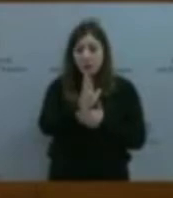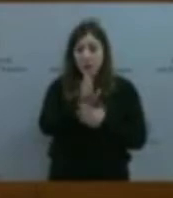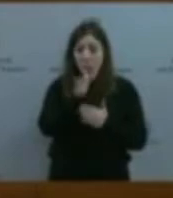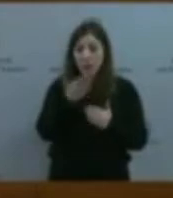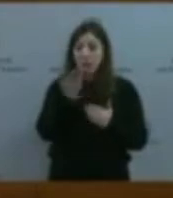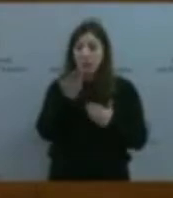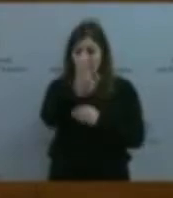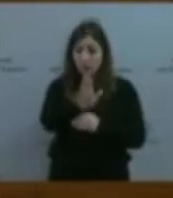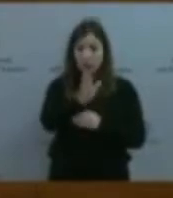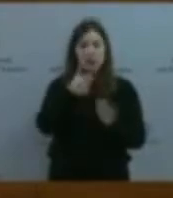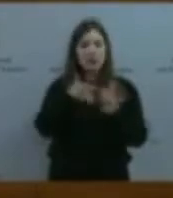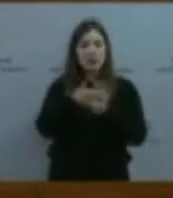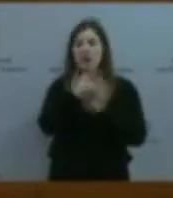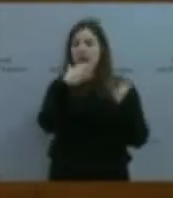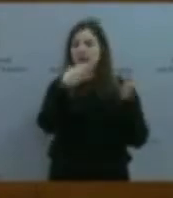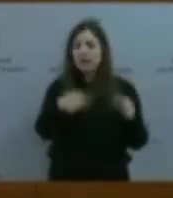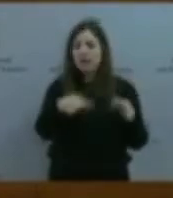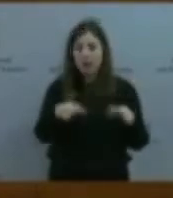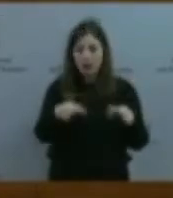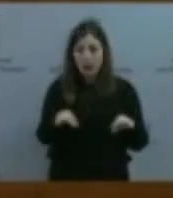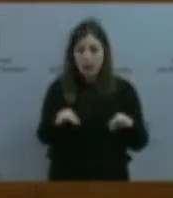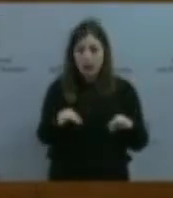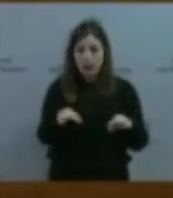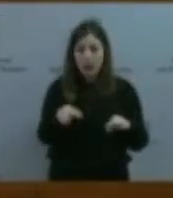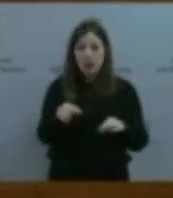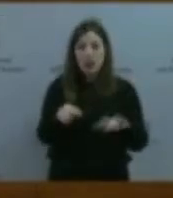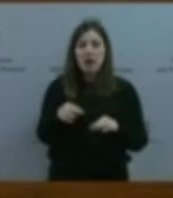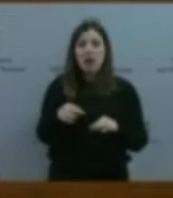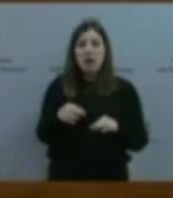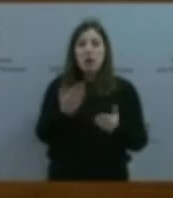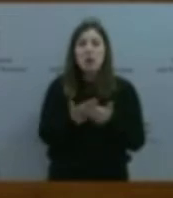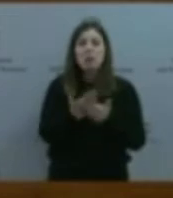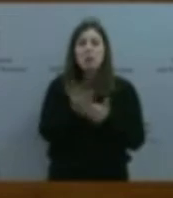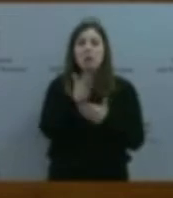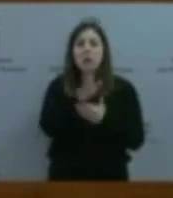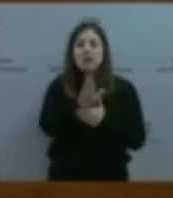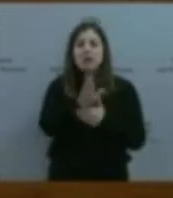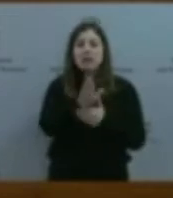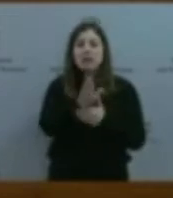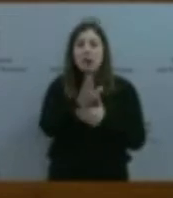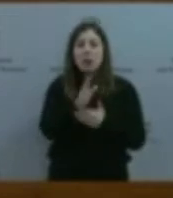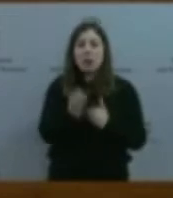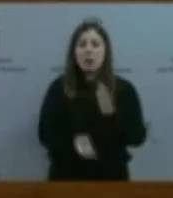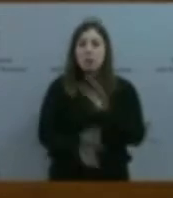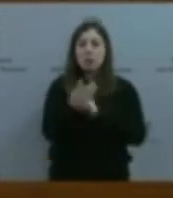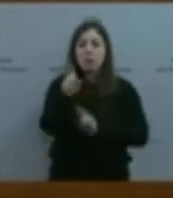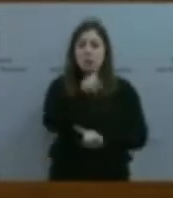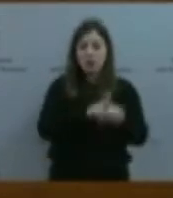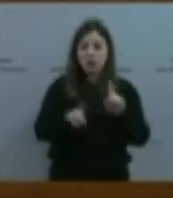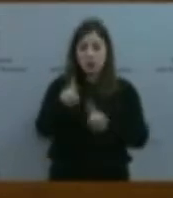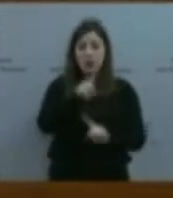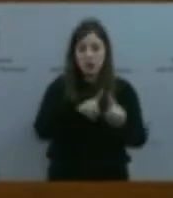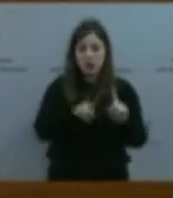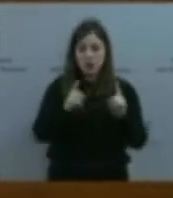propuesta que yo creo que no tiene que llevar a crear problemas ni tampoco a intentar enredar frente a una cuestión que